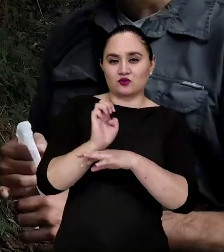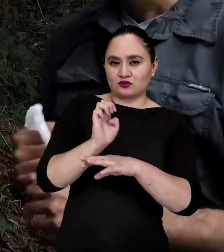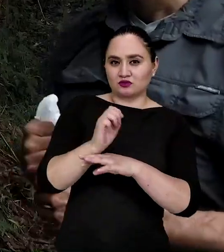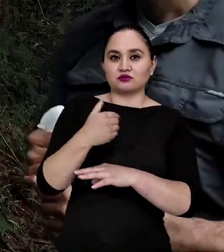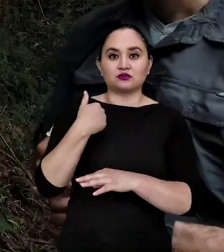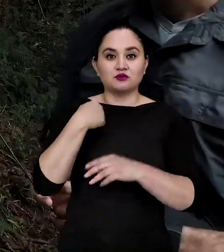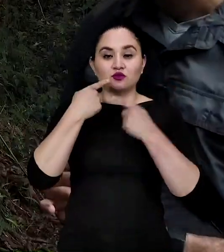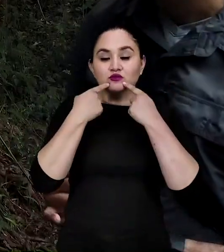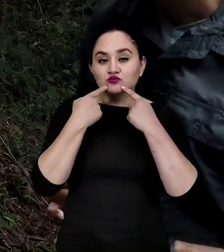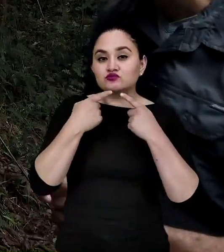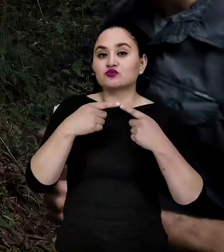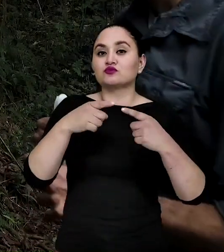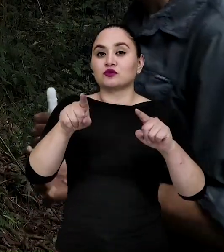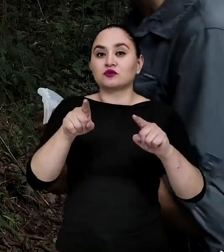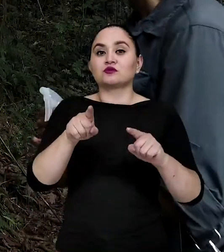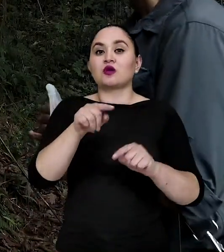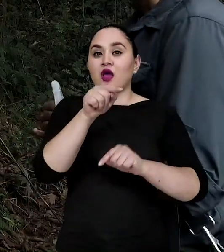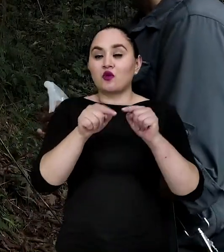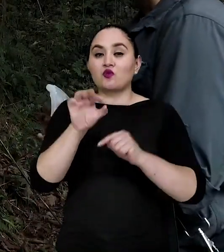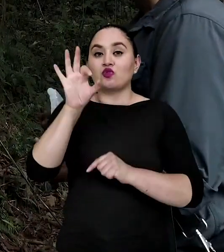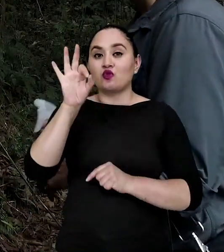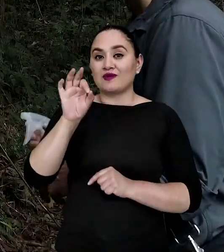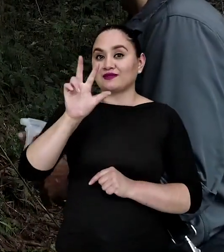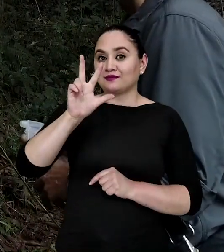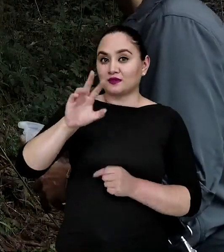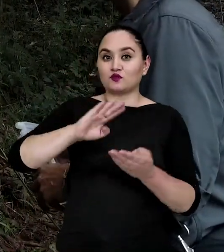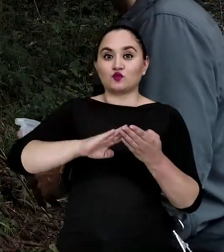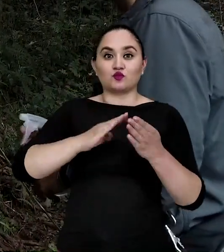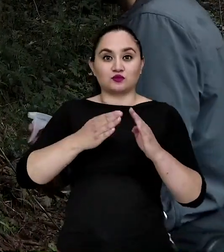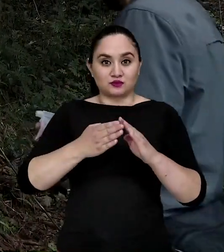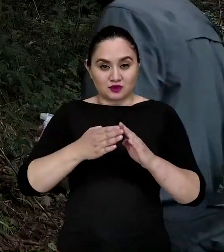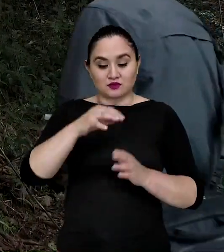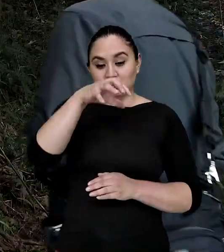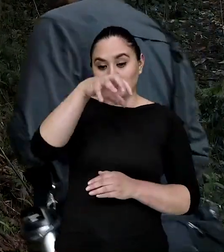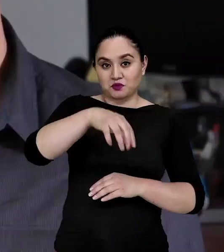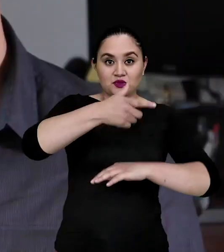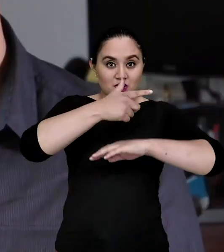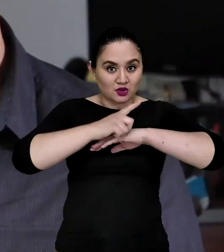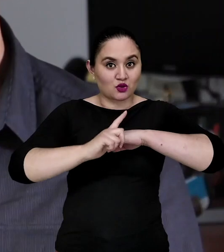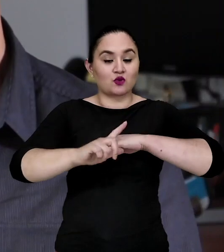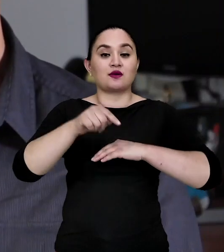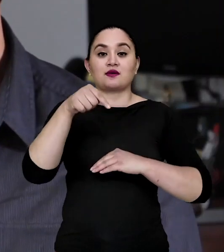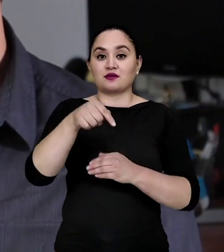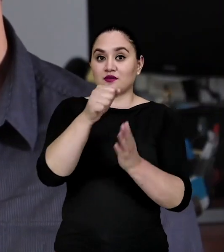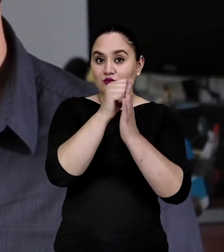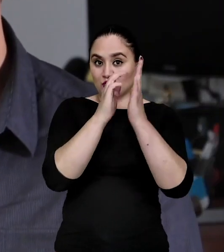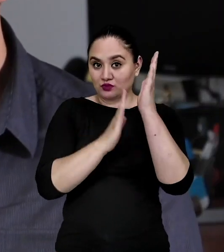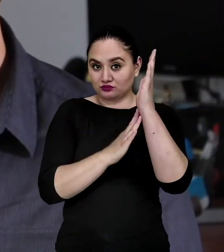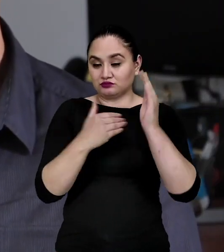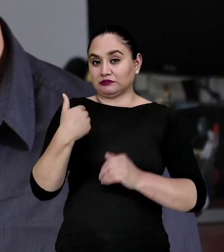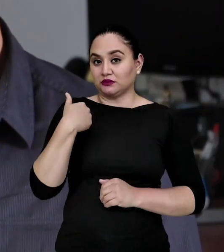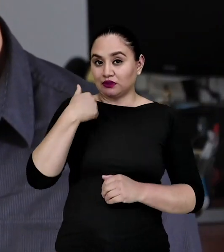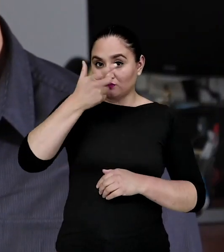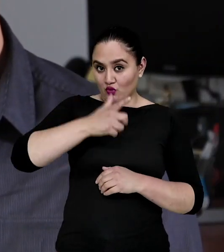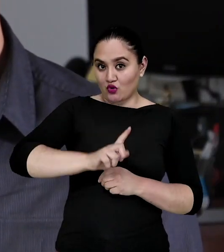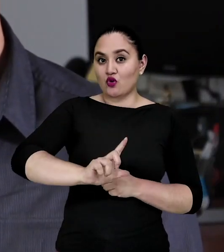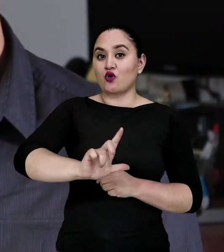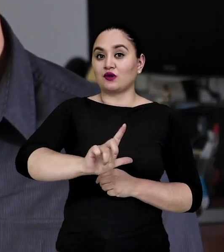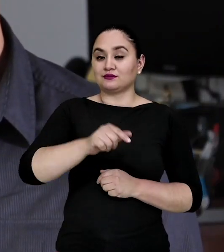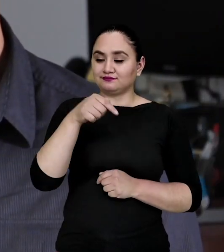tenemos una publicación en la que hemos recorrido 93 comunidades en la provincia de Loja. En este proyecto que tenemos en Loja,